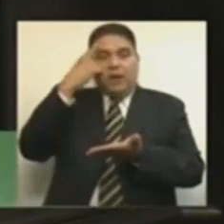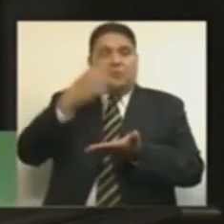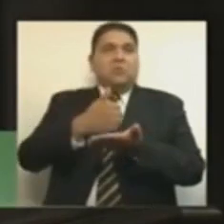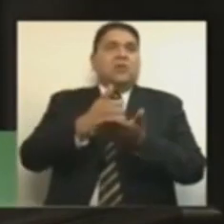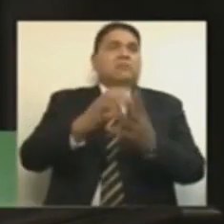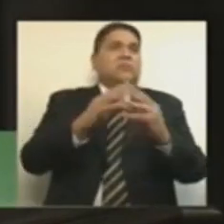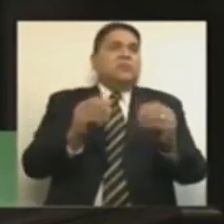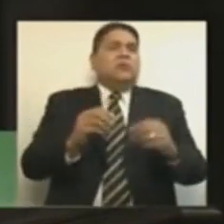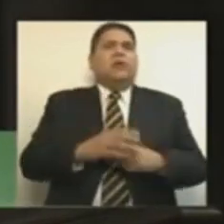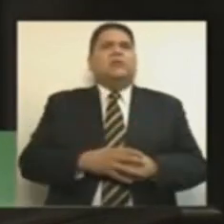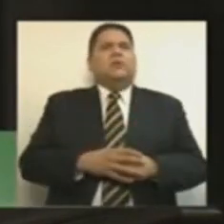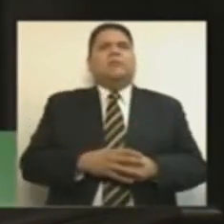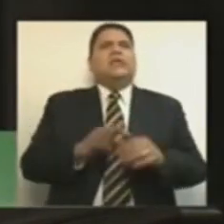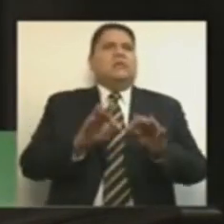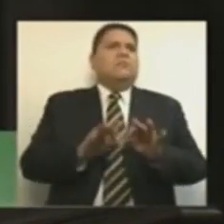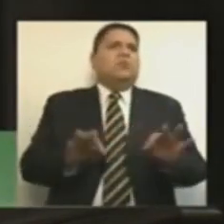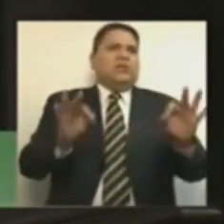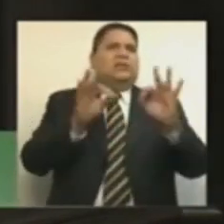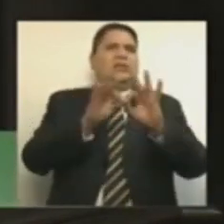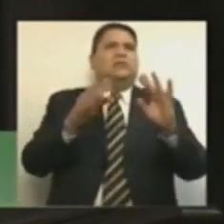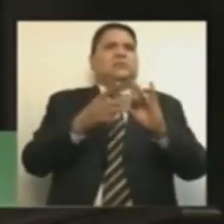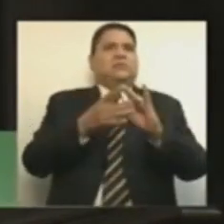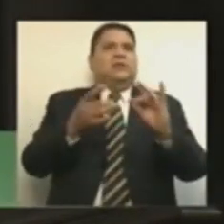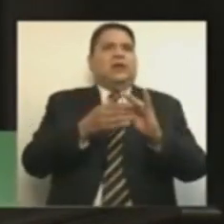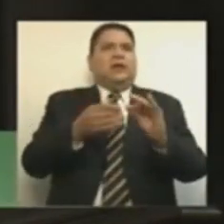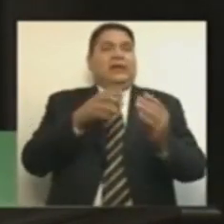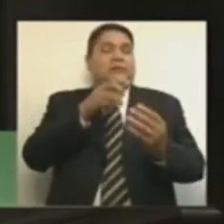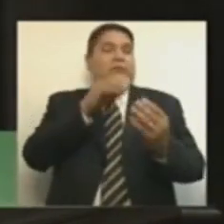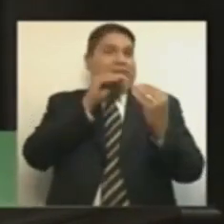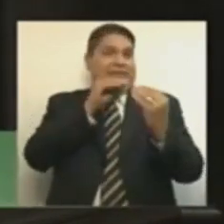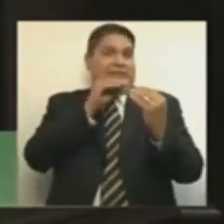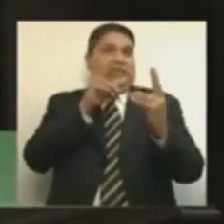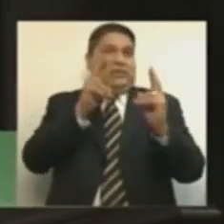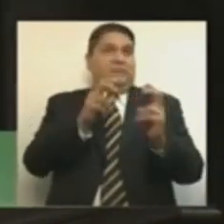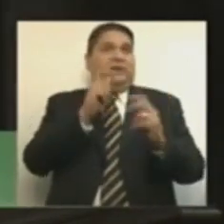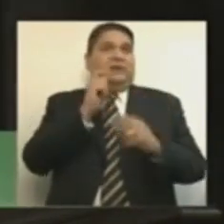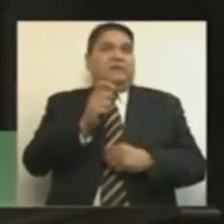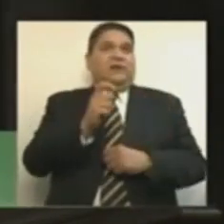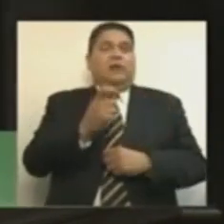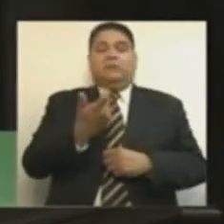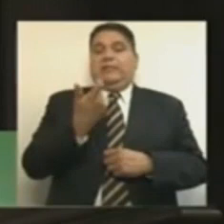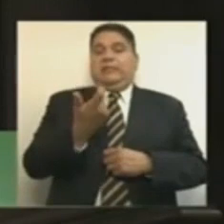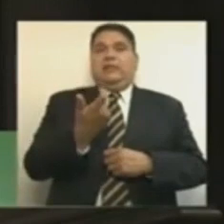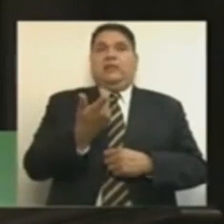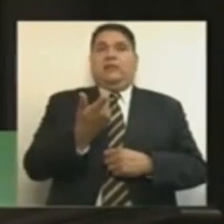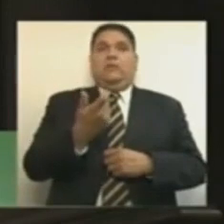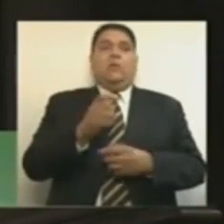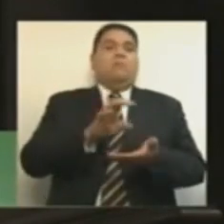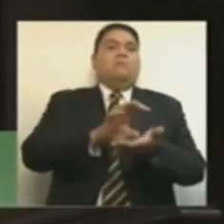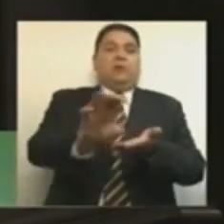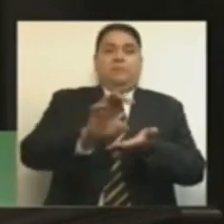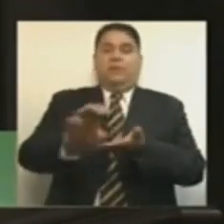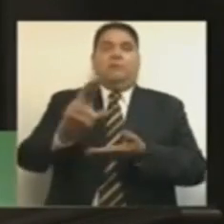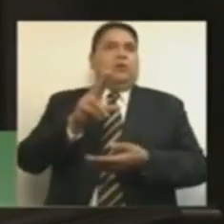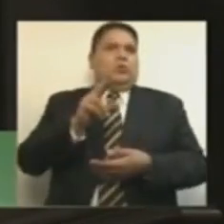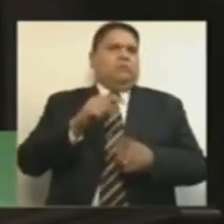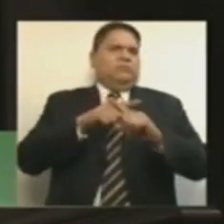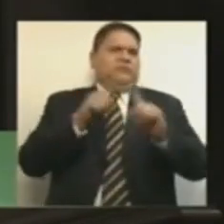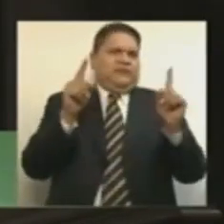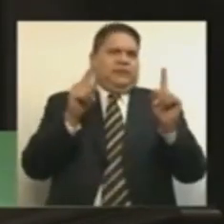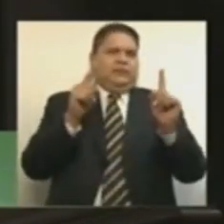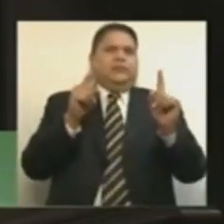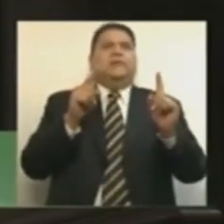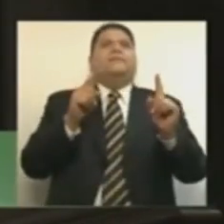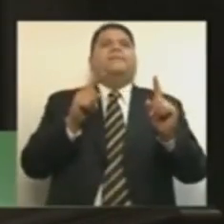Pero es muy importante saber que lo que se discutió no es cuánto dinero le destinamos a los programas,